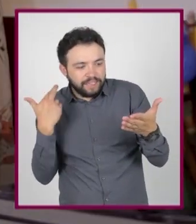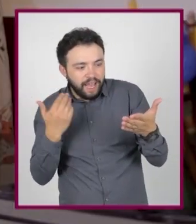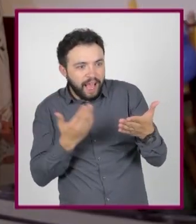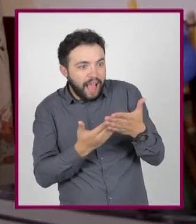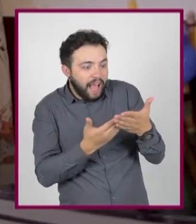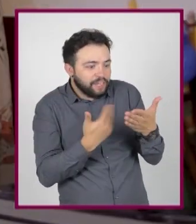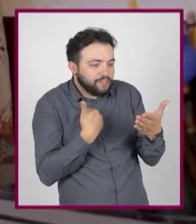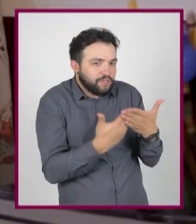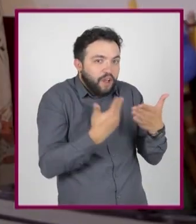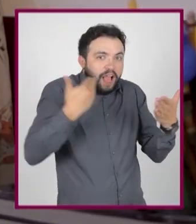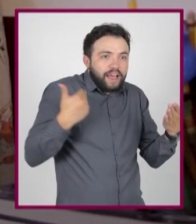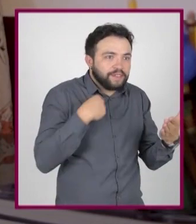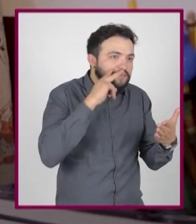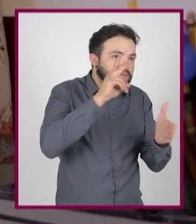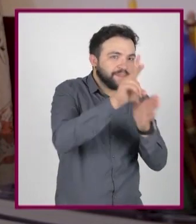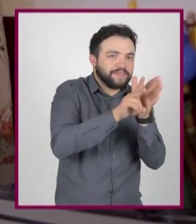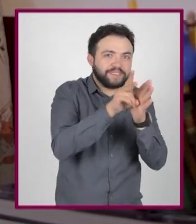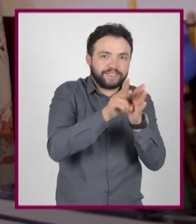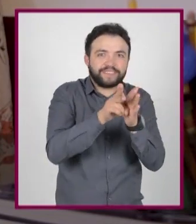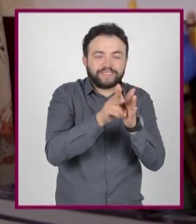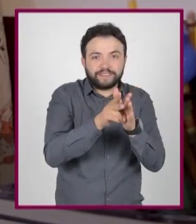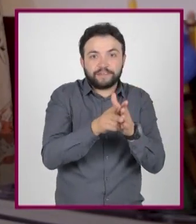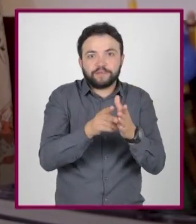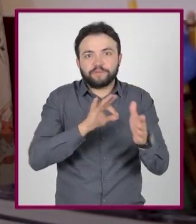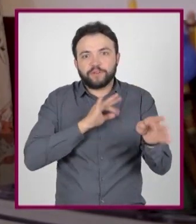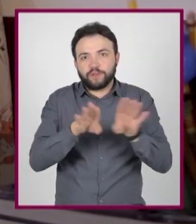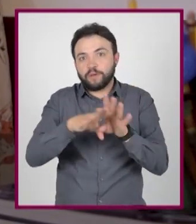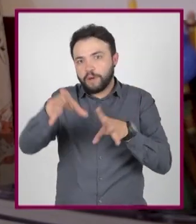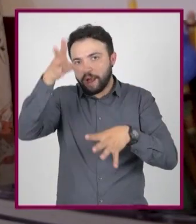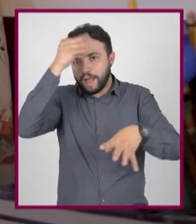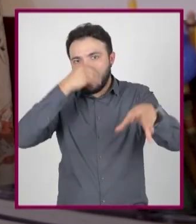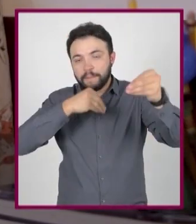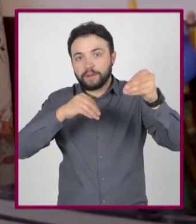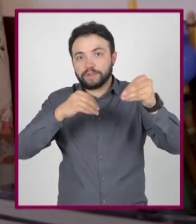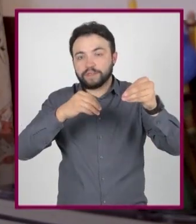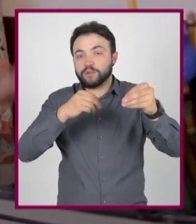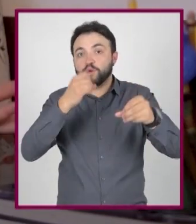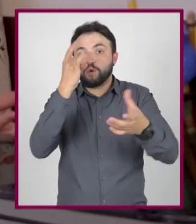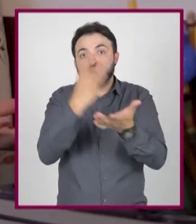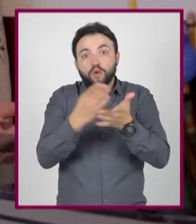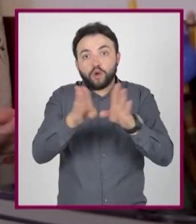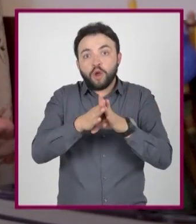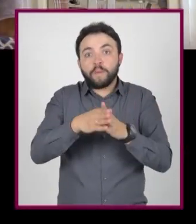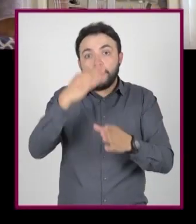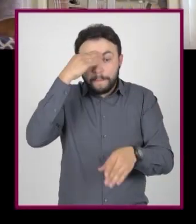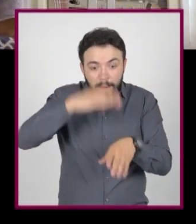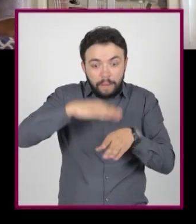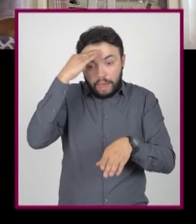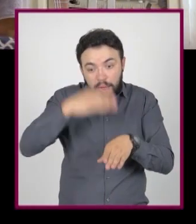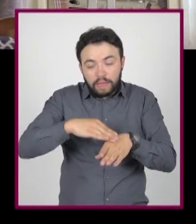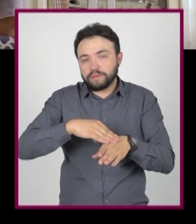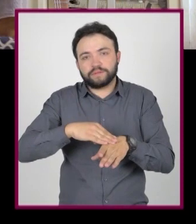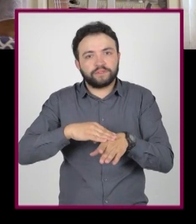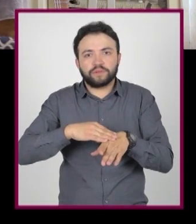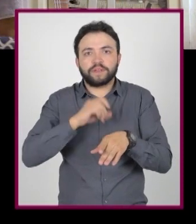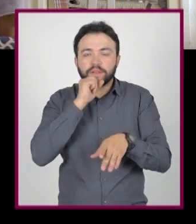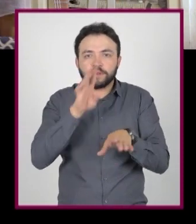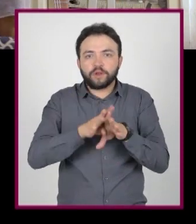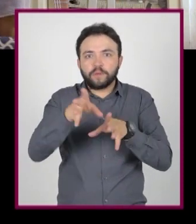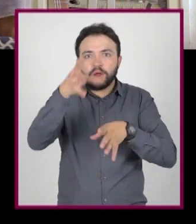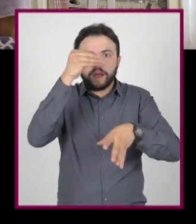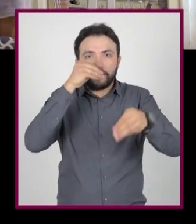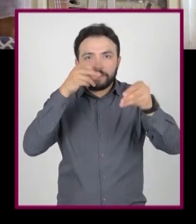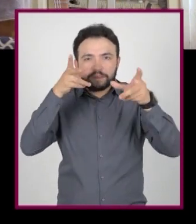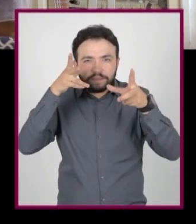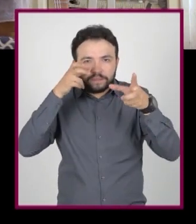ya, ya entiendo. Esas referencias cruzadas suman datos. Significa que estamos aprendiendo y no solo memorizando. Sí. Recuerda que